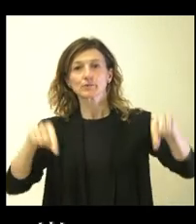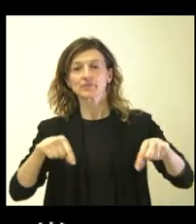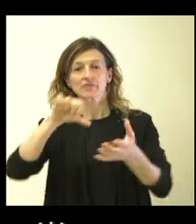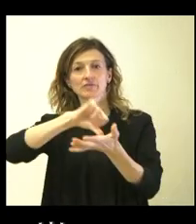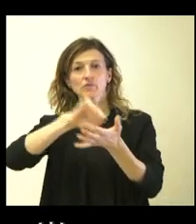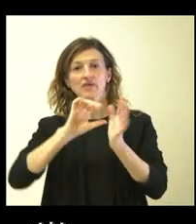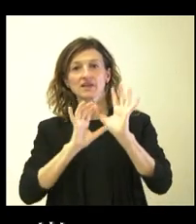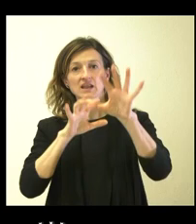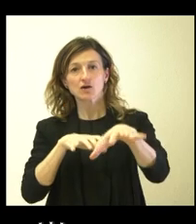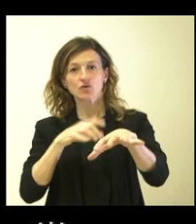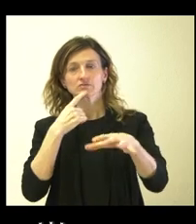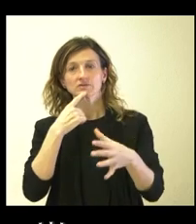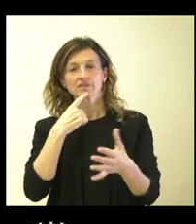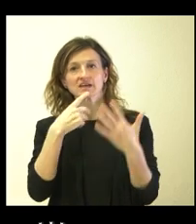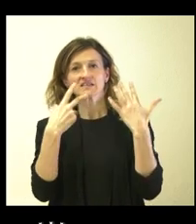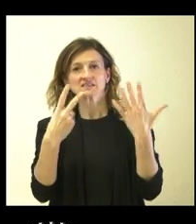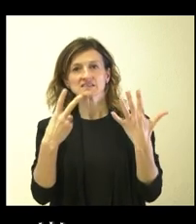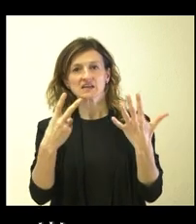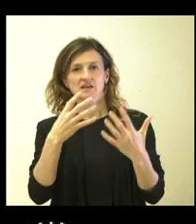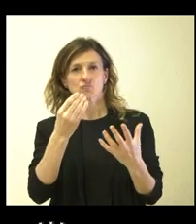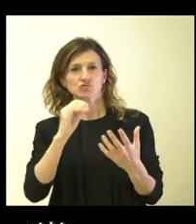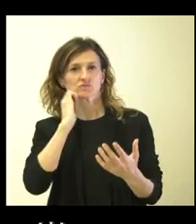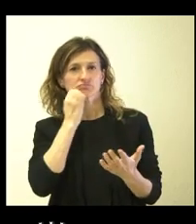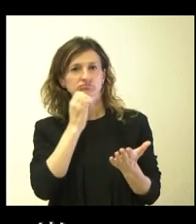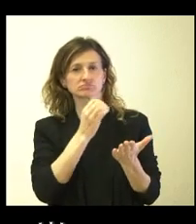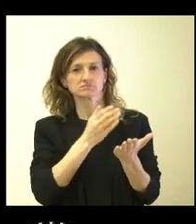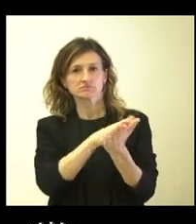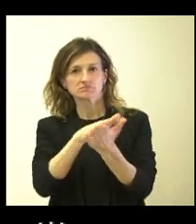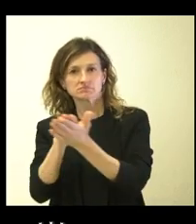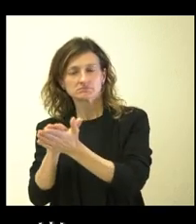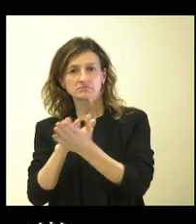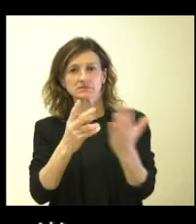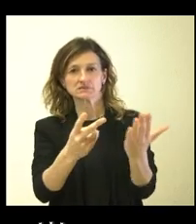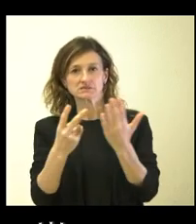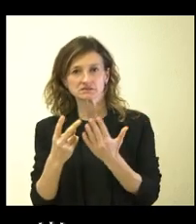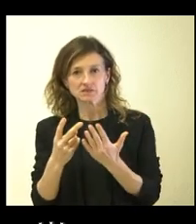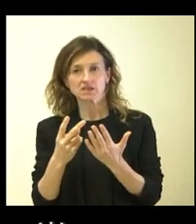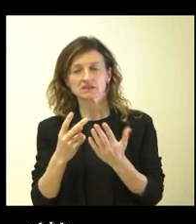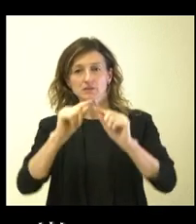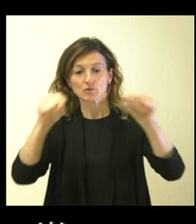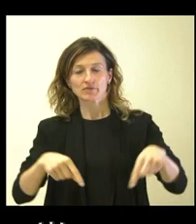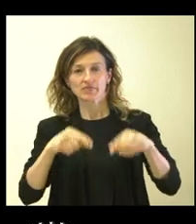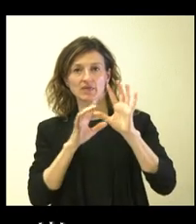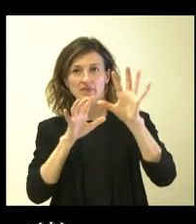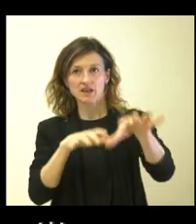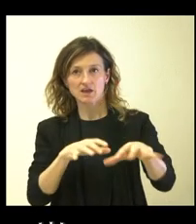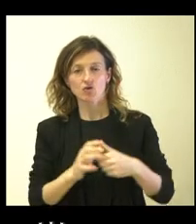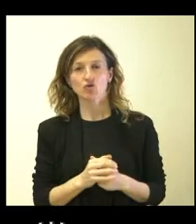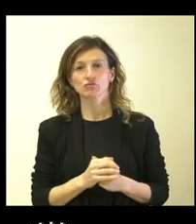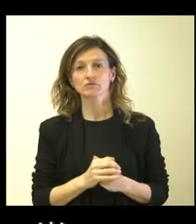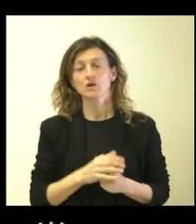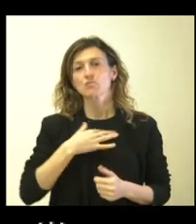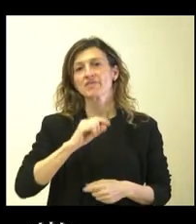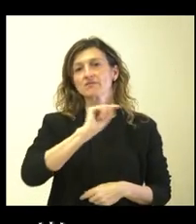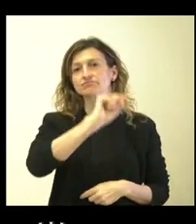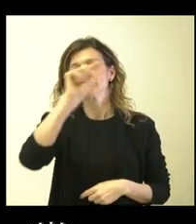se registraran únicamente siete de las muchas manifestaciones de este tipo que se producen en la provincia de León. Seguramente ocurría lo mismo